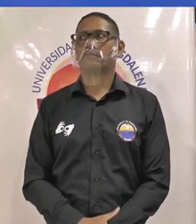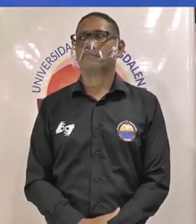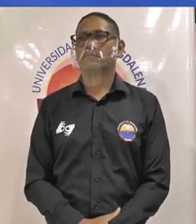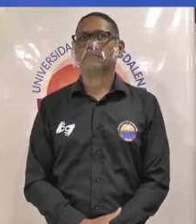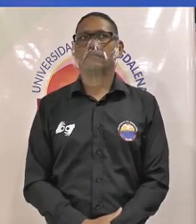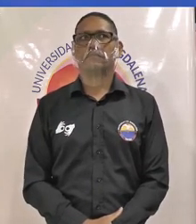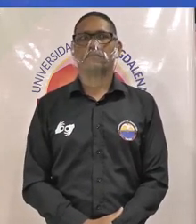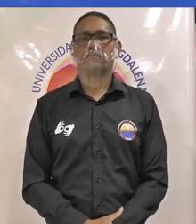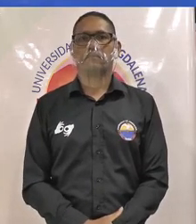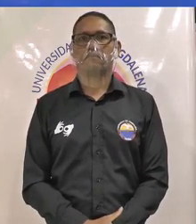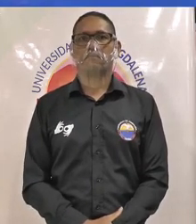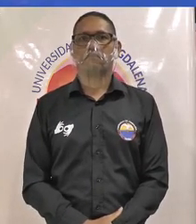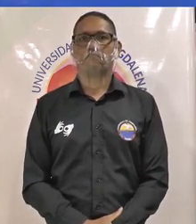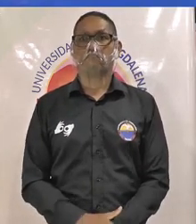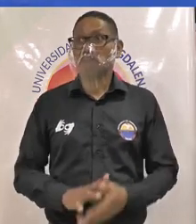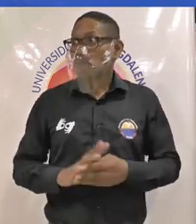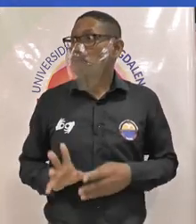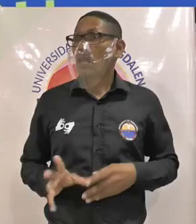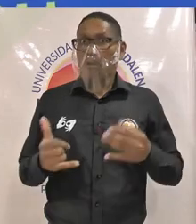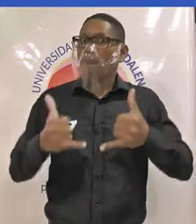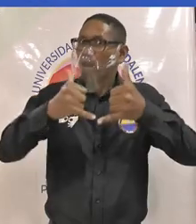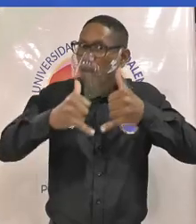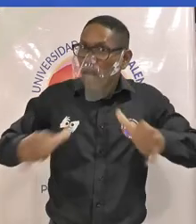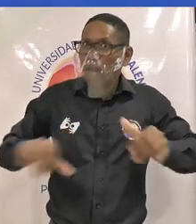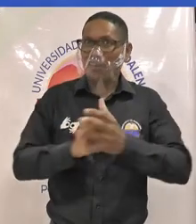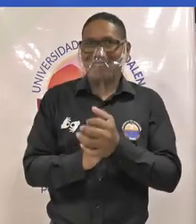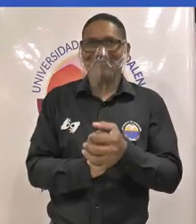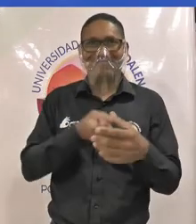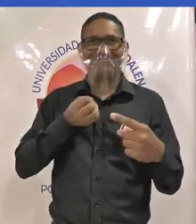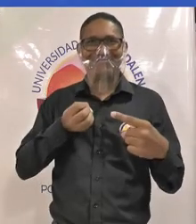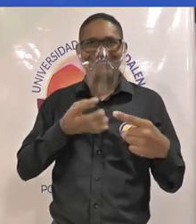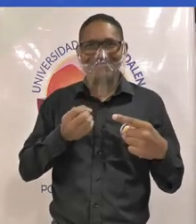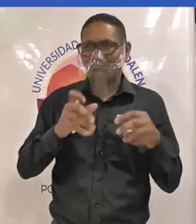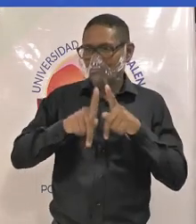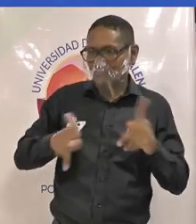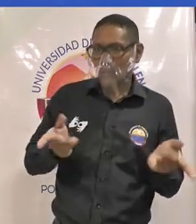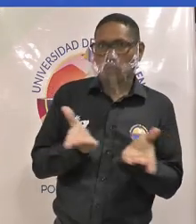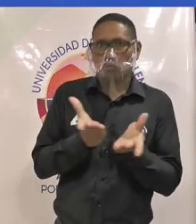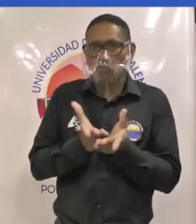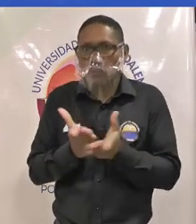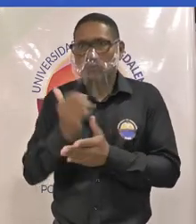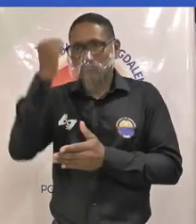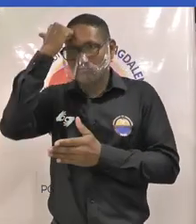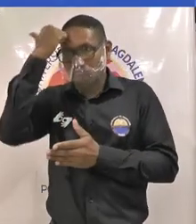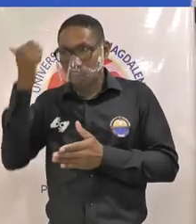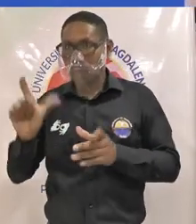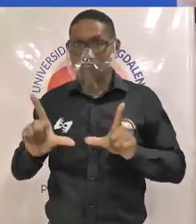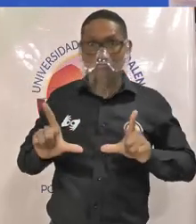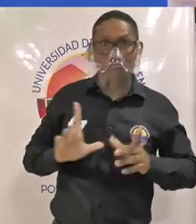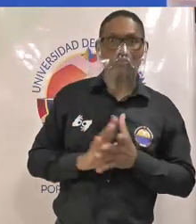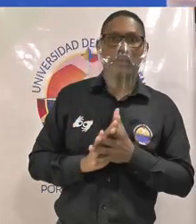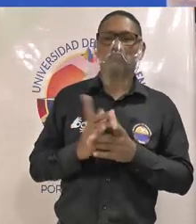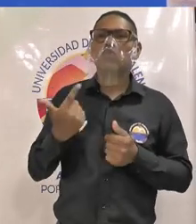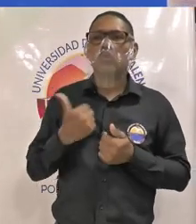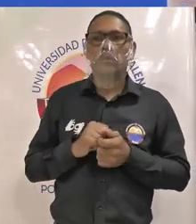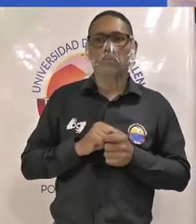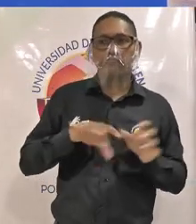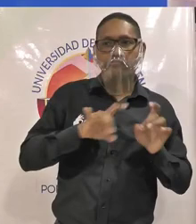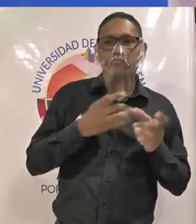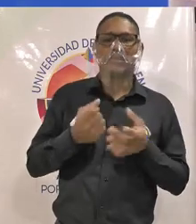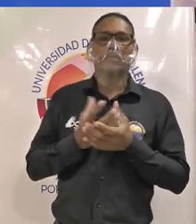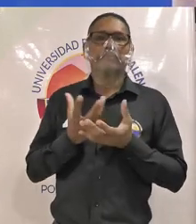de esta manera hemos llegado al final de este foro con estudiantes docentes y graduados candidatos al consejo académico